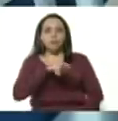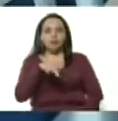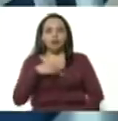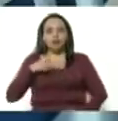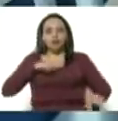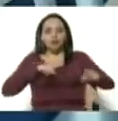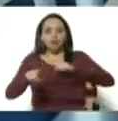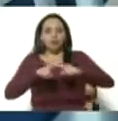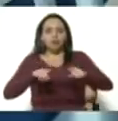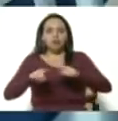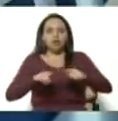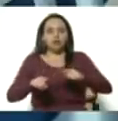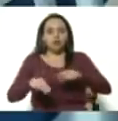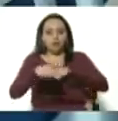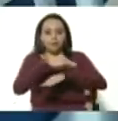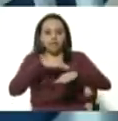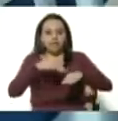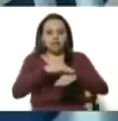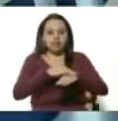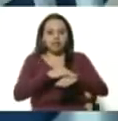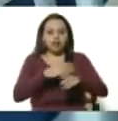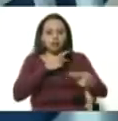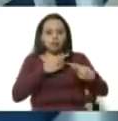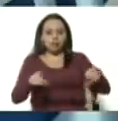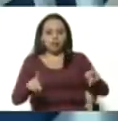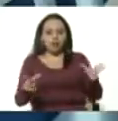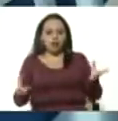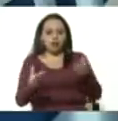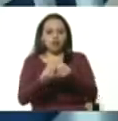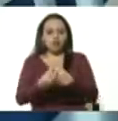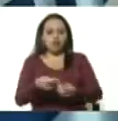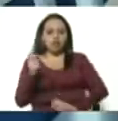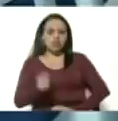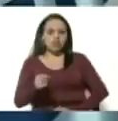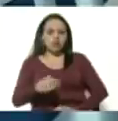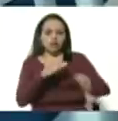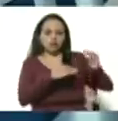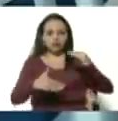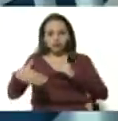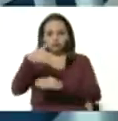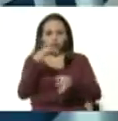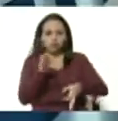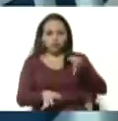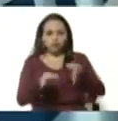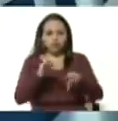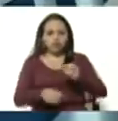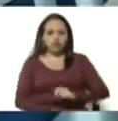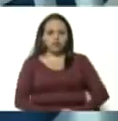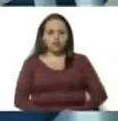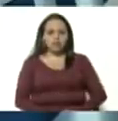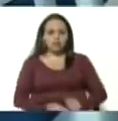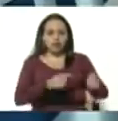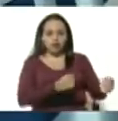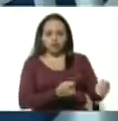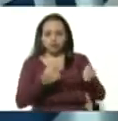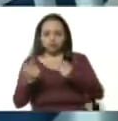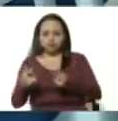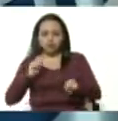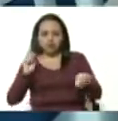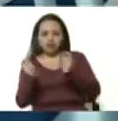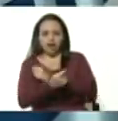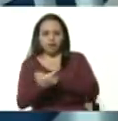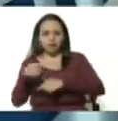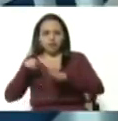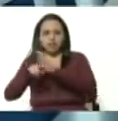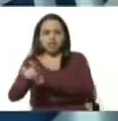el Ministerio Público con el Tribunal Supremo de Justicia para la erradicación de estas causas en la jurisdicción del